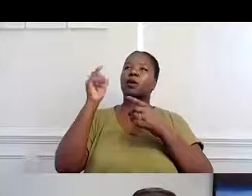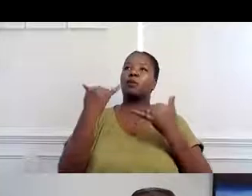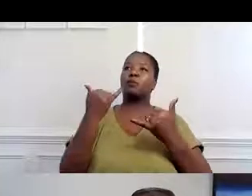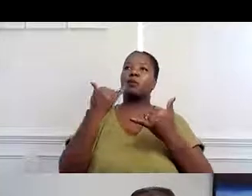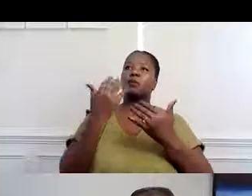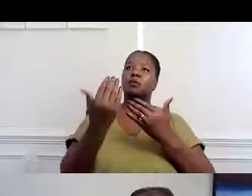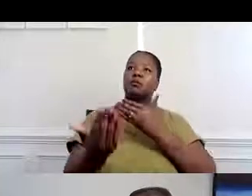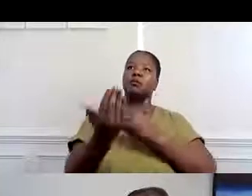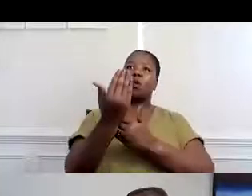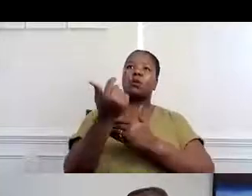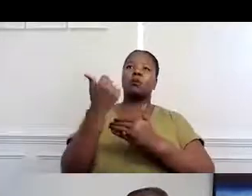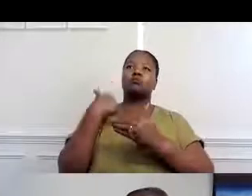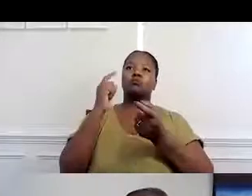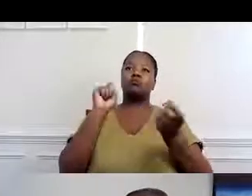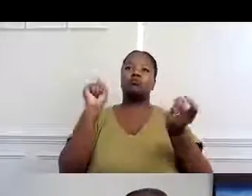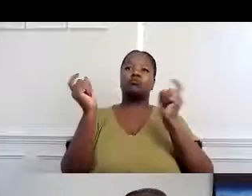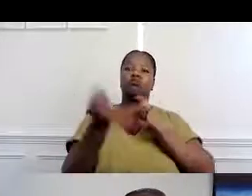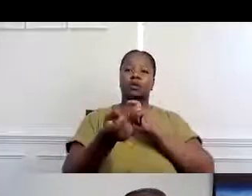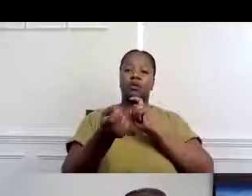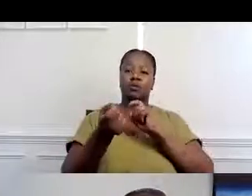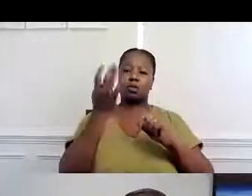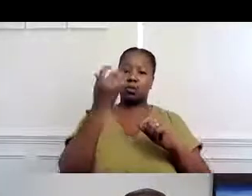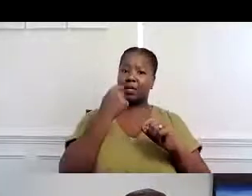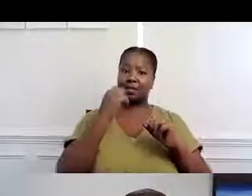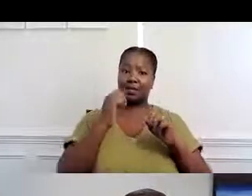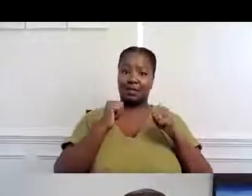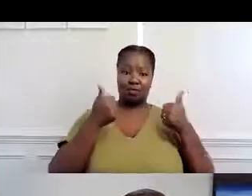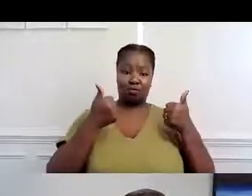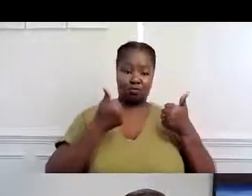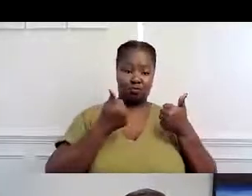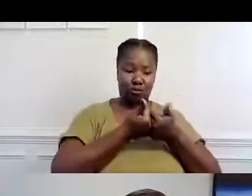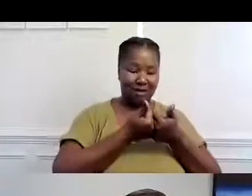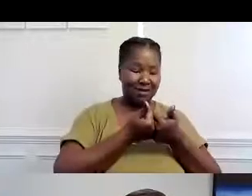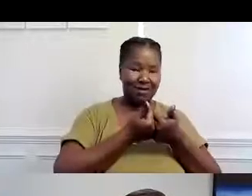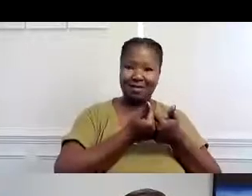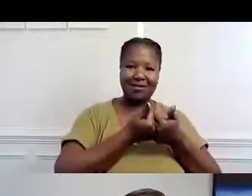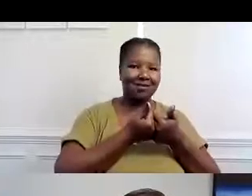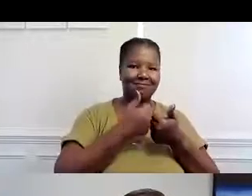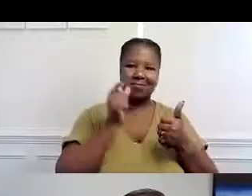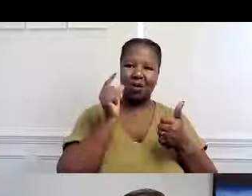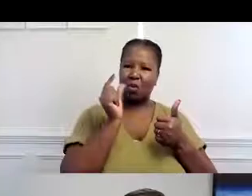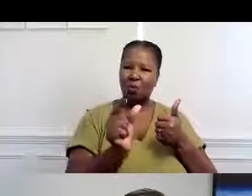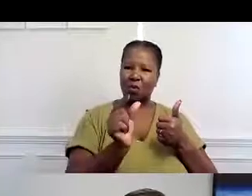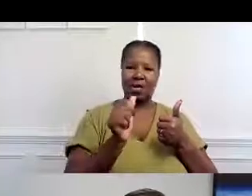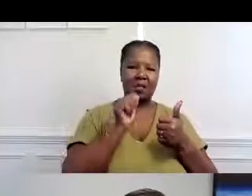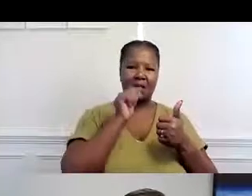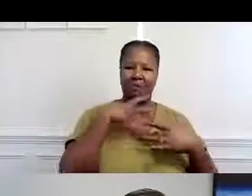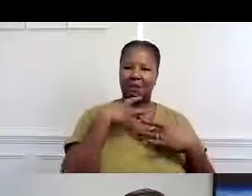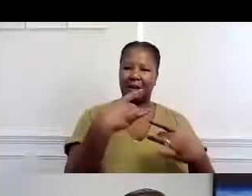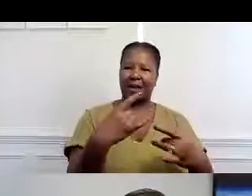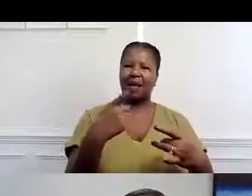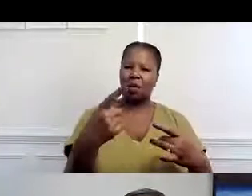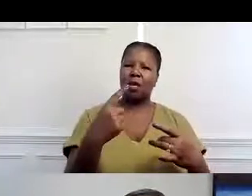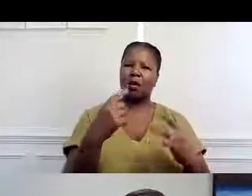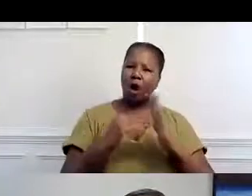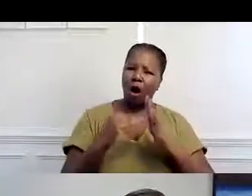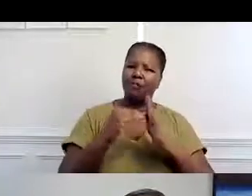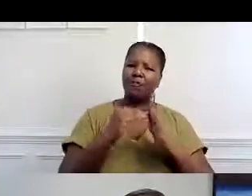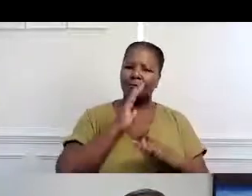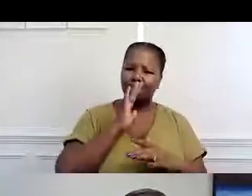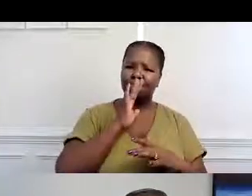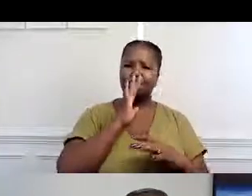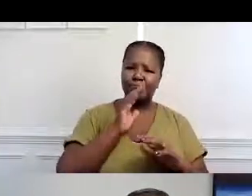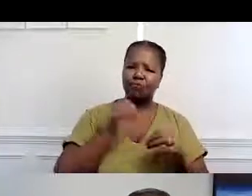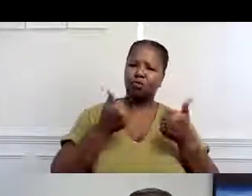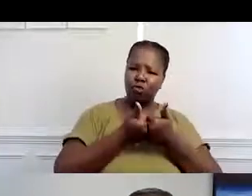diapositiva hace como una semana y otra vez el día de hoy. No me gusta mucho esta palabra desafiadora, lo